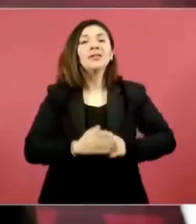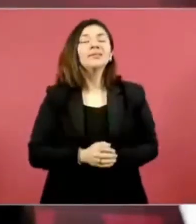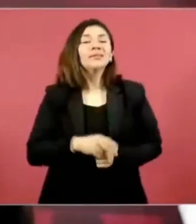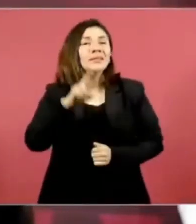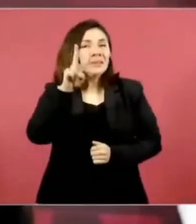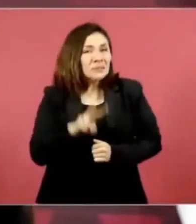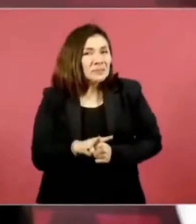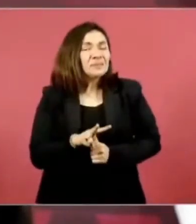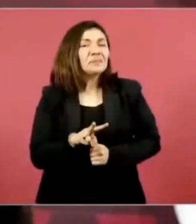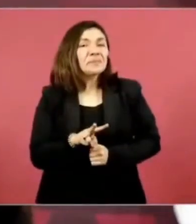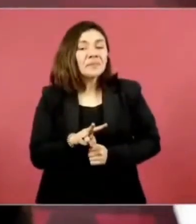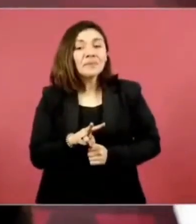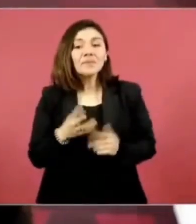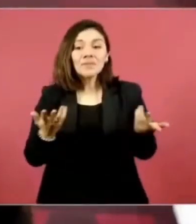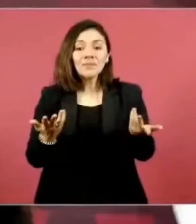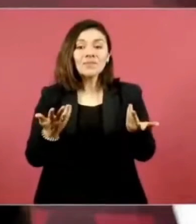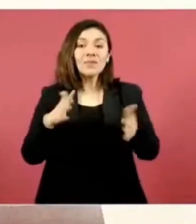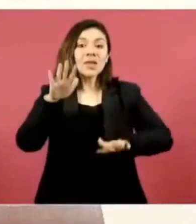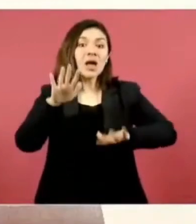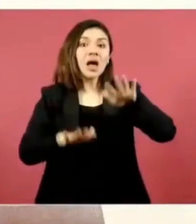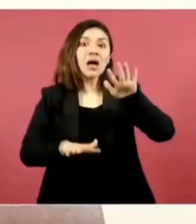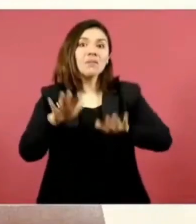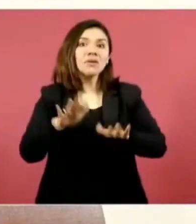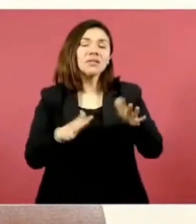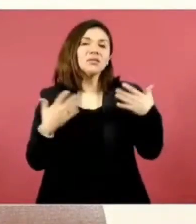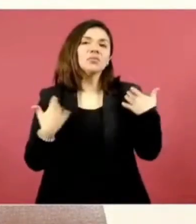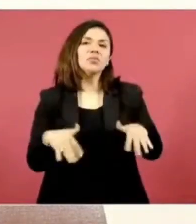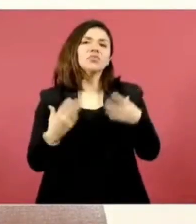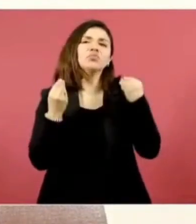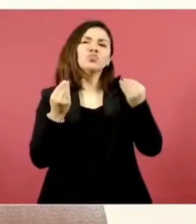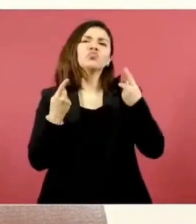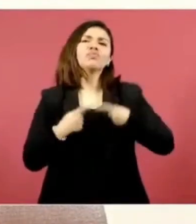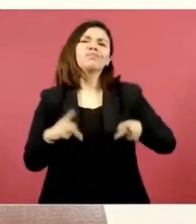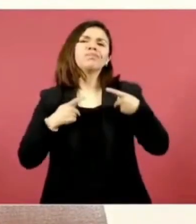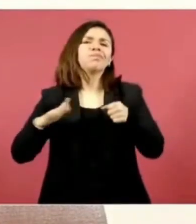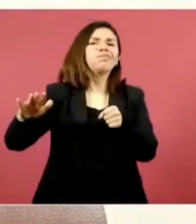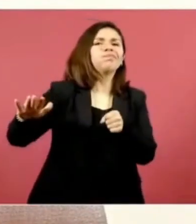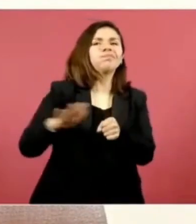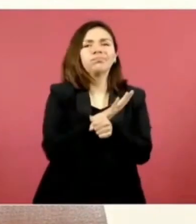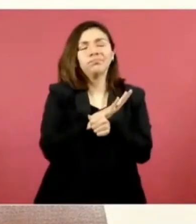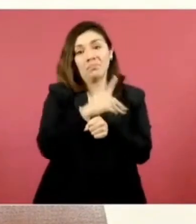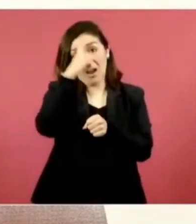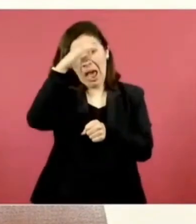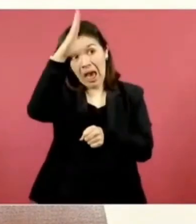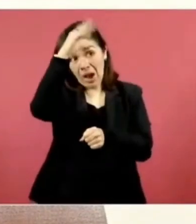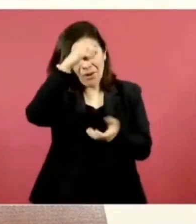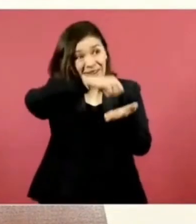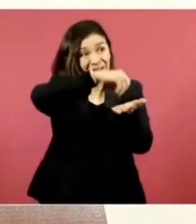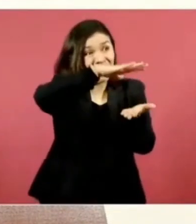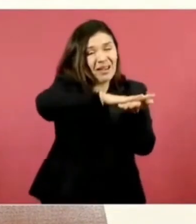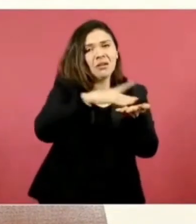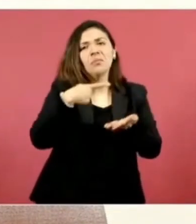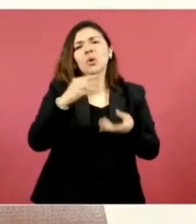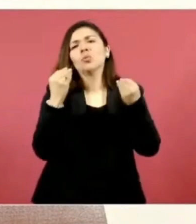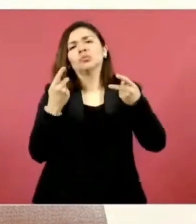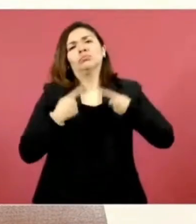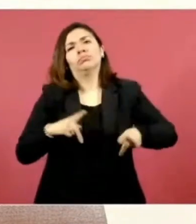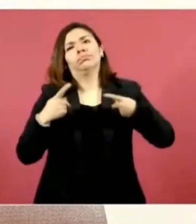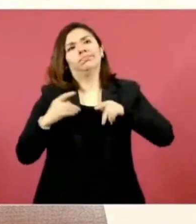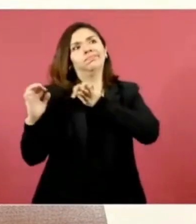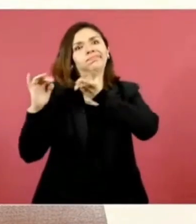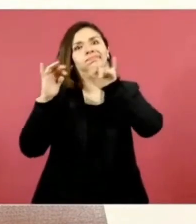se rebasa el procedimiento que se tiene establecido han permitido